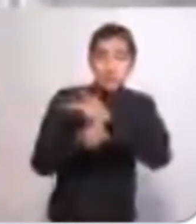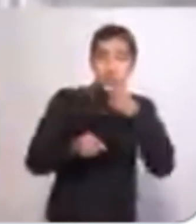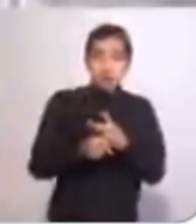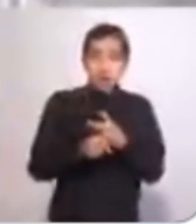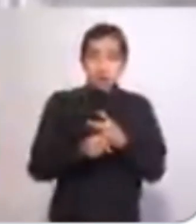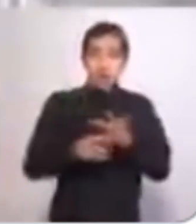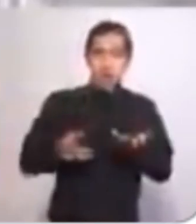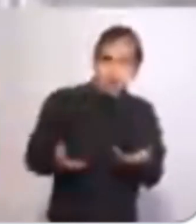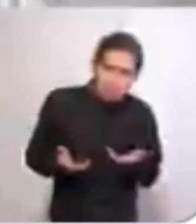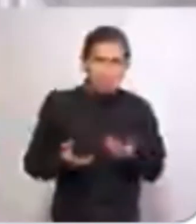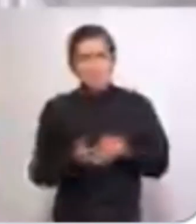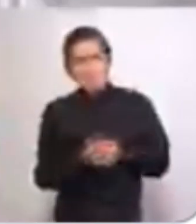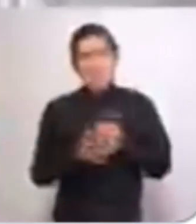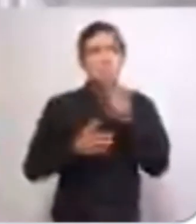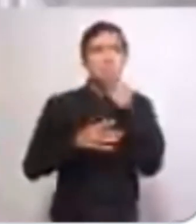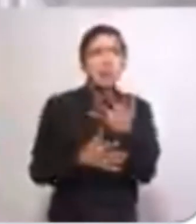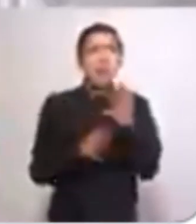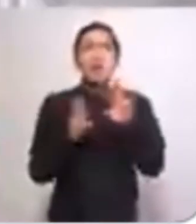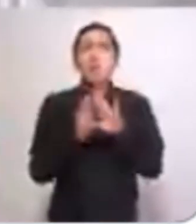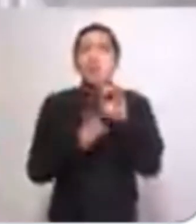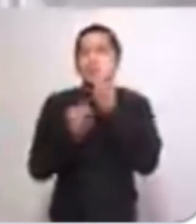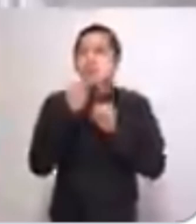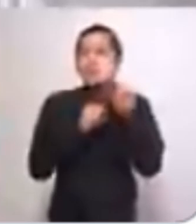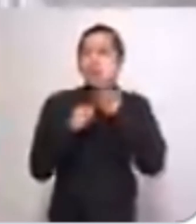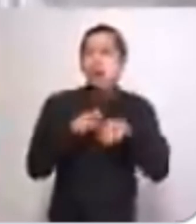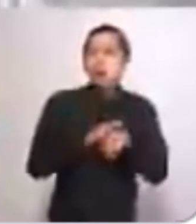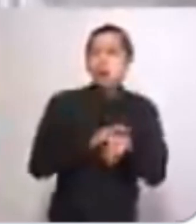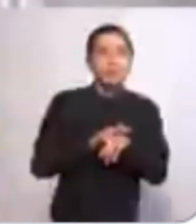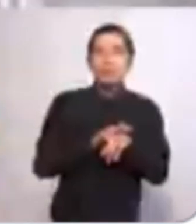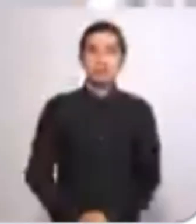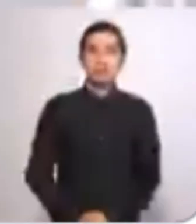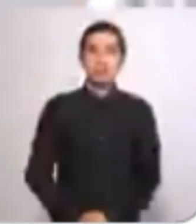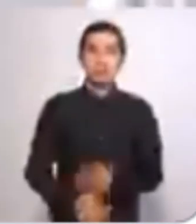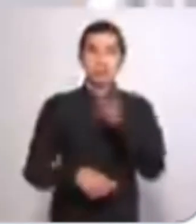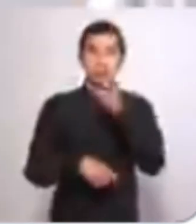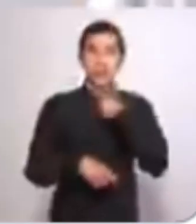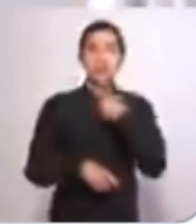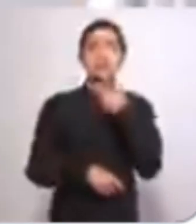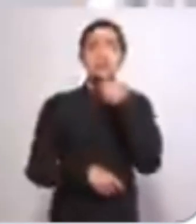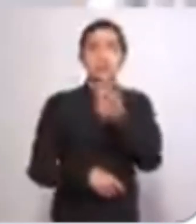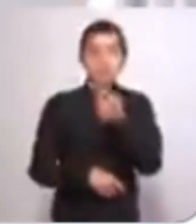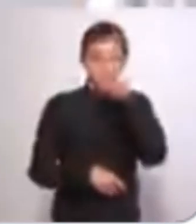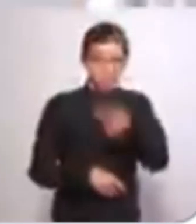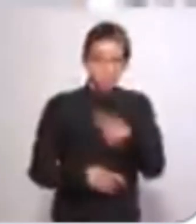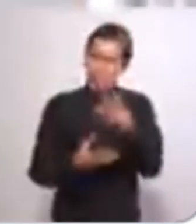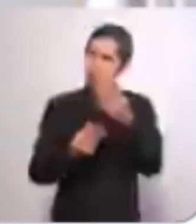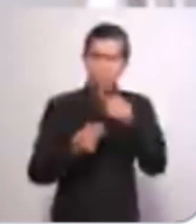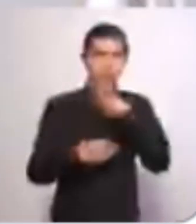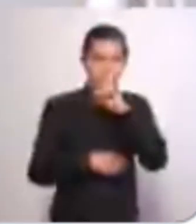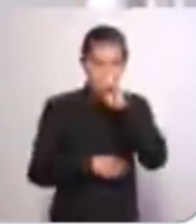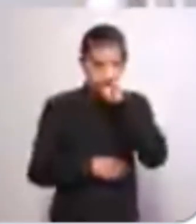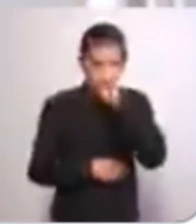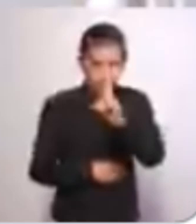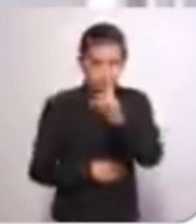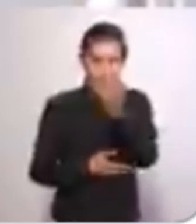Sin embargo, aumenta el rumor de que usted ha sido citado. Esto se lo digo con todo el respeto